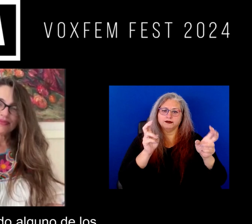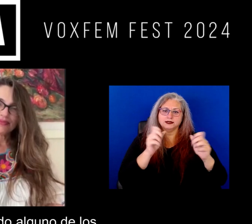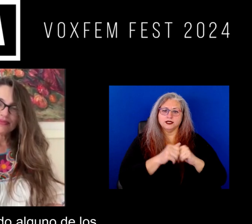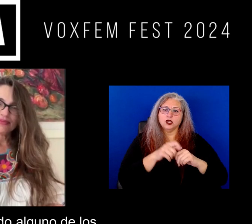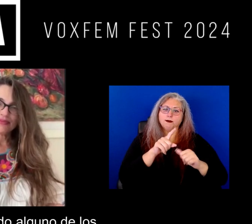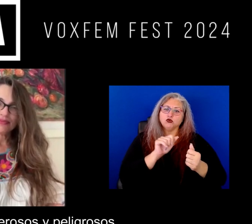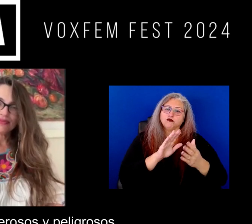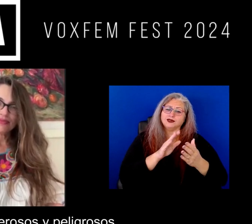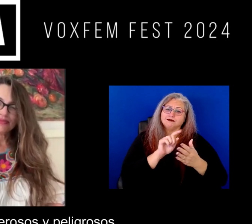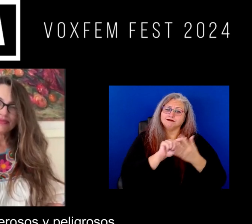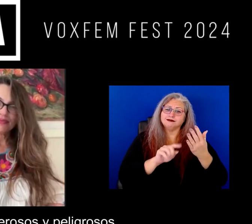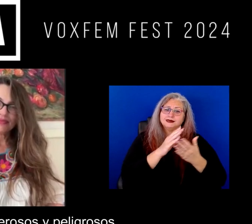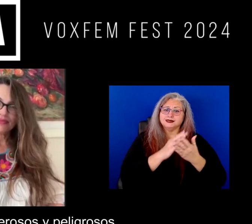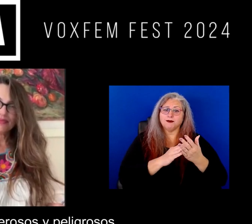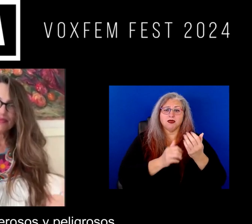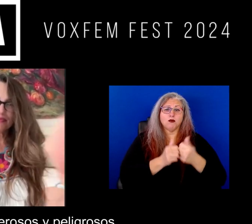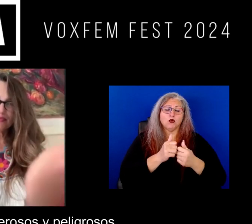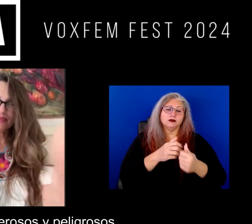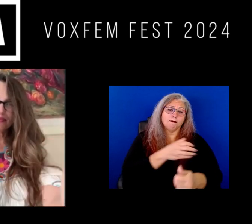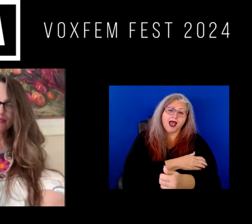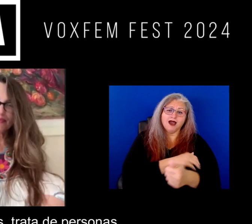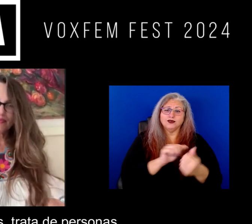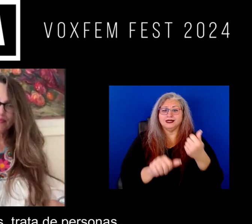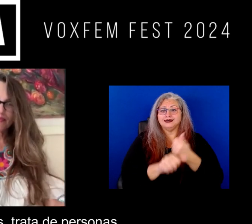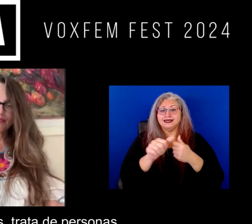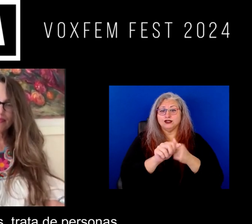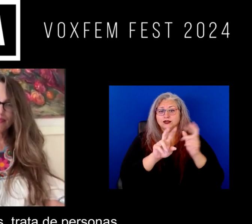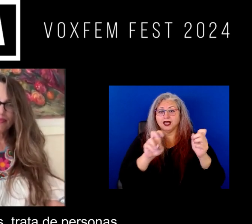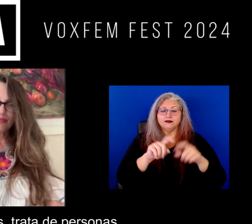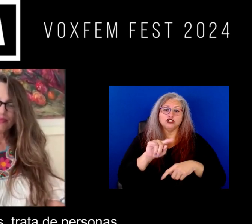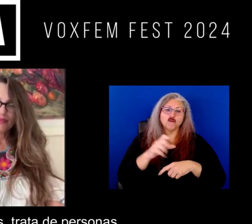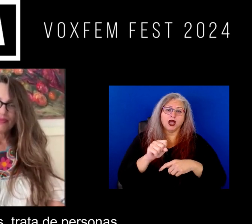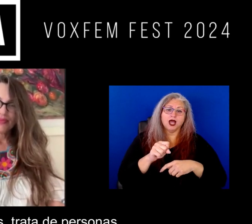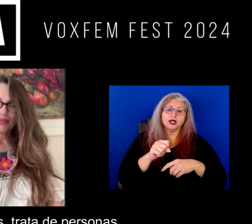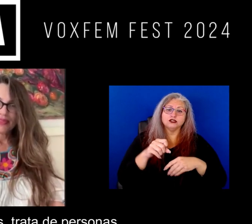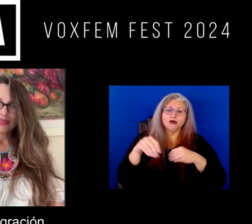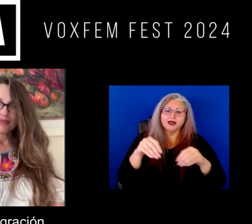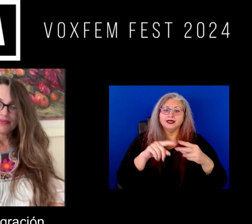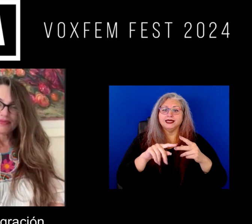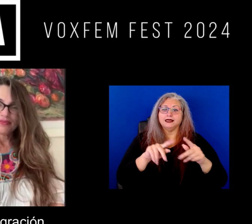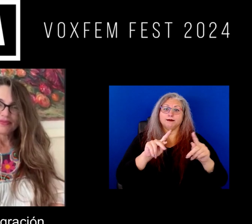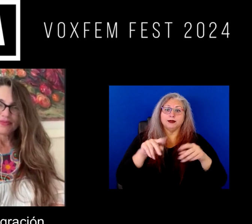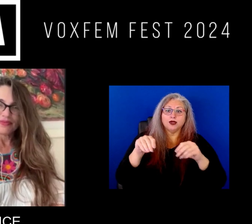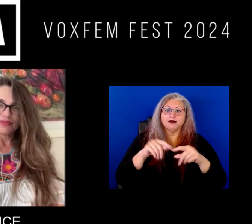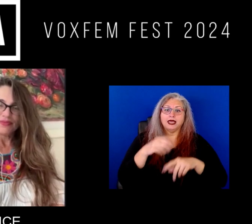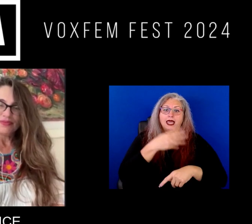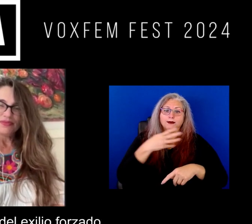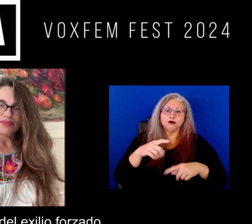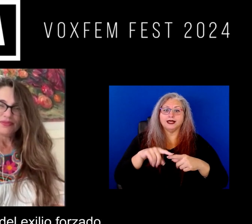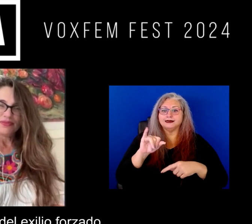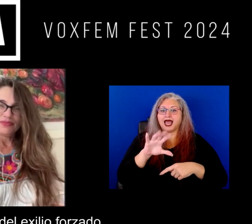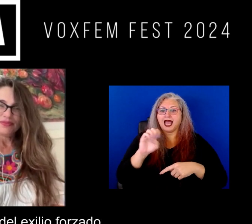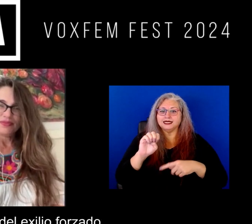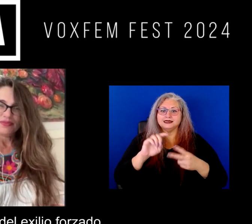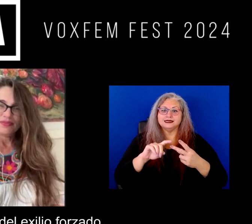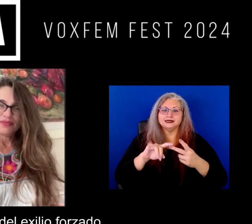abordado algunos de los temas más poderosos y peligrosos, tráfico de drogas, trata de personas, inmigración, ICE, los